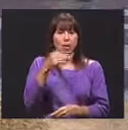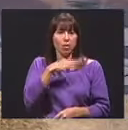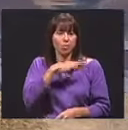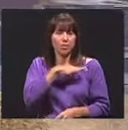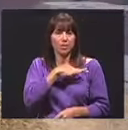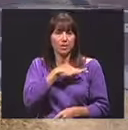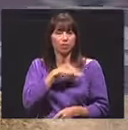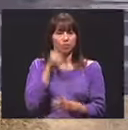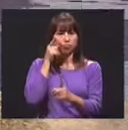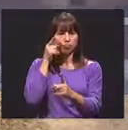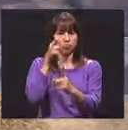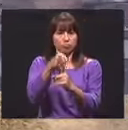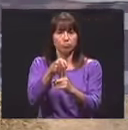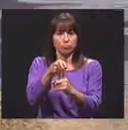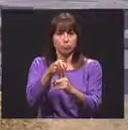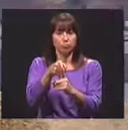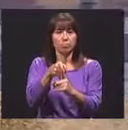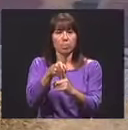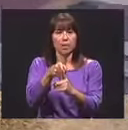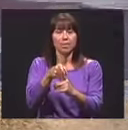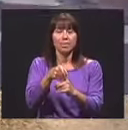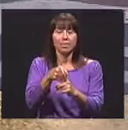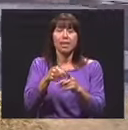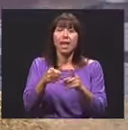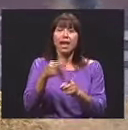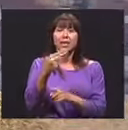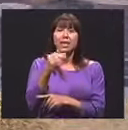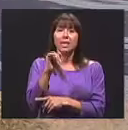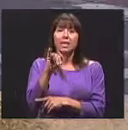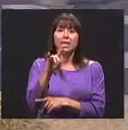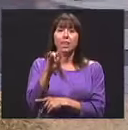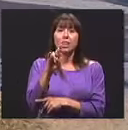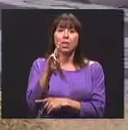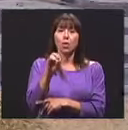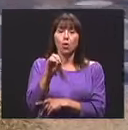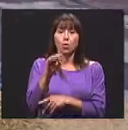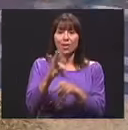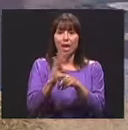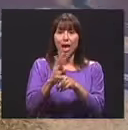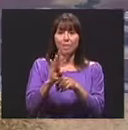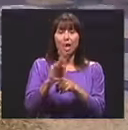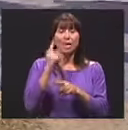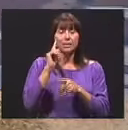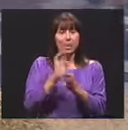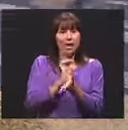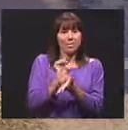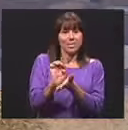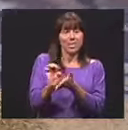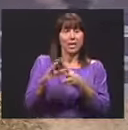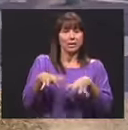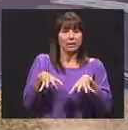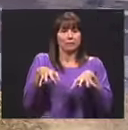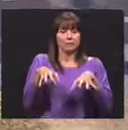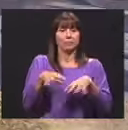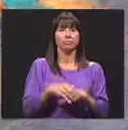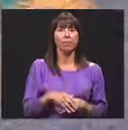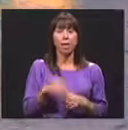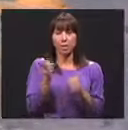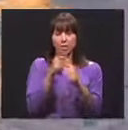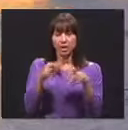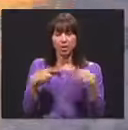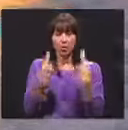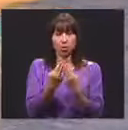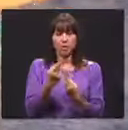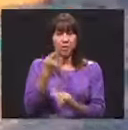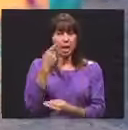mejores beneficios tienen. Uno de los objetivos que también tiene la hidroterapia es precisamente evitar contracturas y deformidades. En